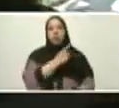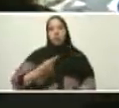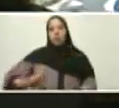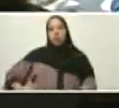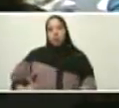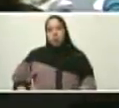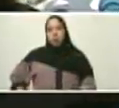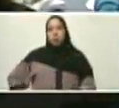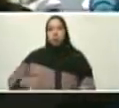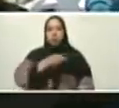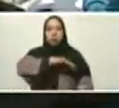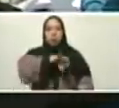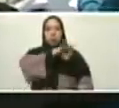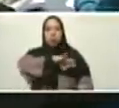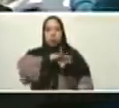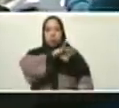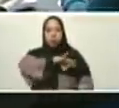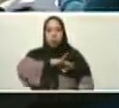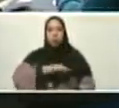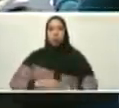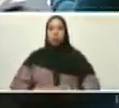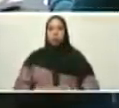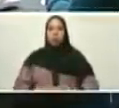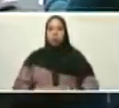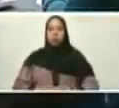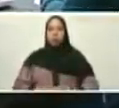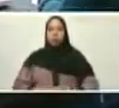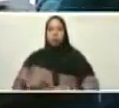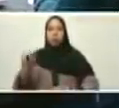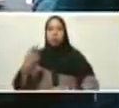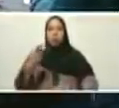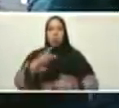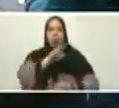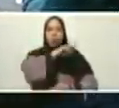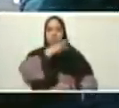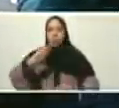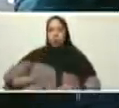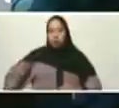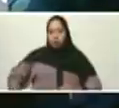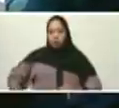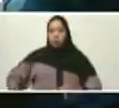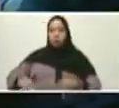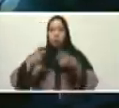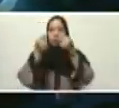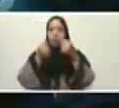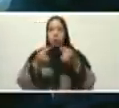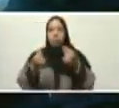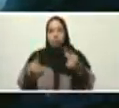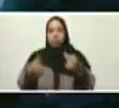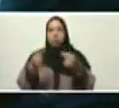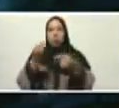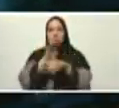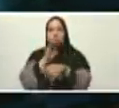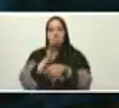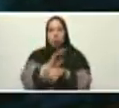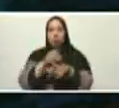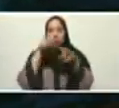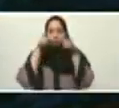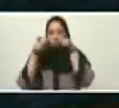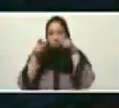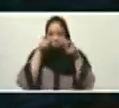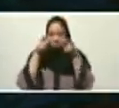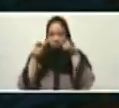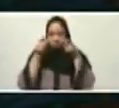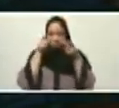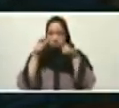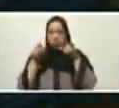Social, con el vicepresidente de Economía, de Seguridad, de Soberanía. Hoy,